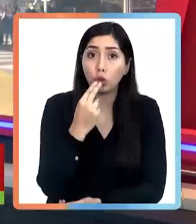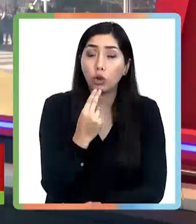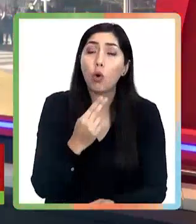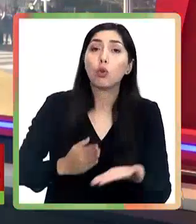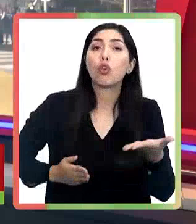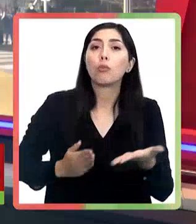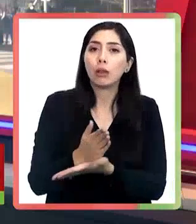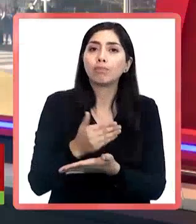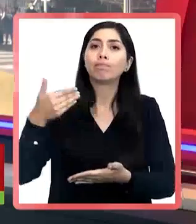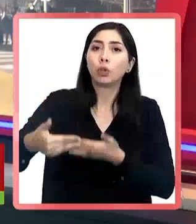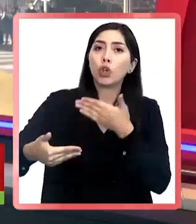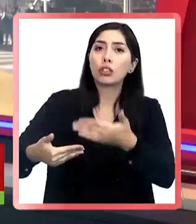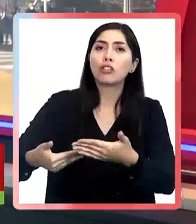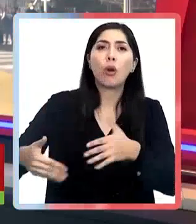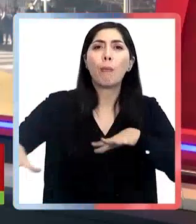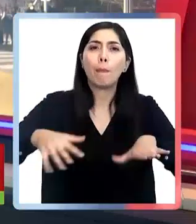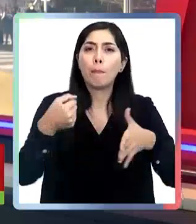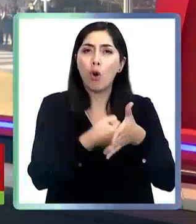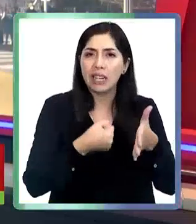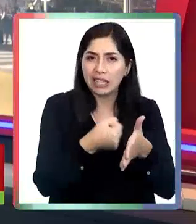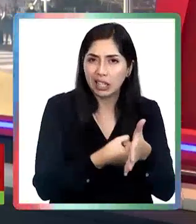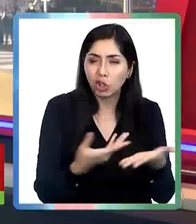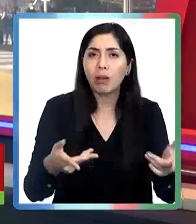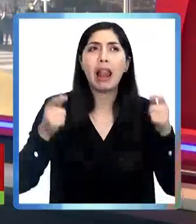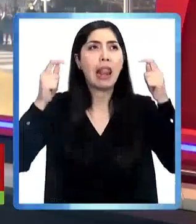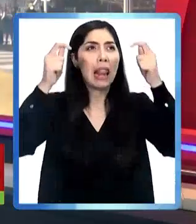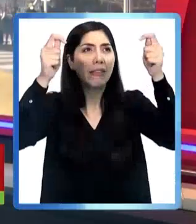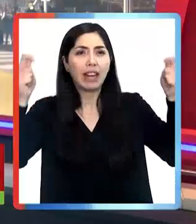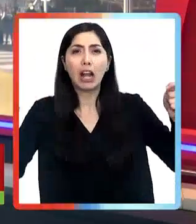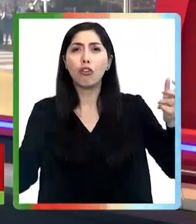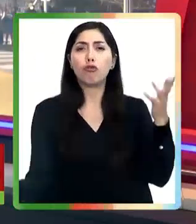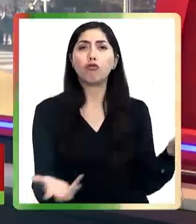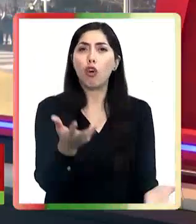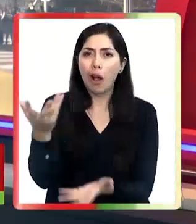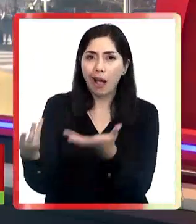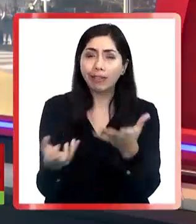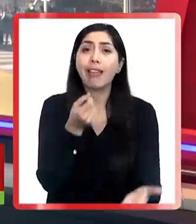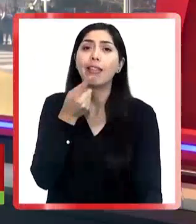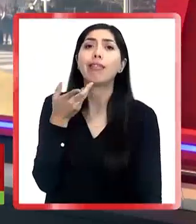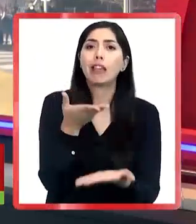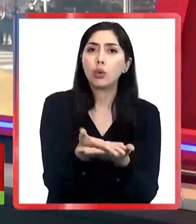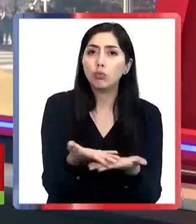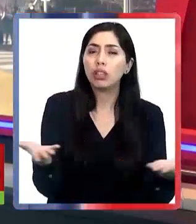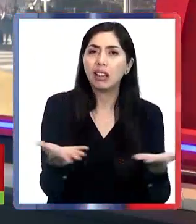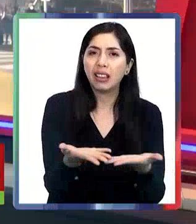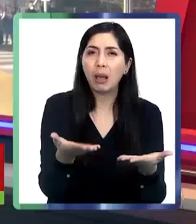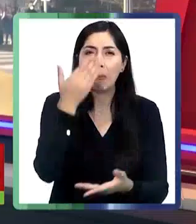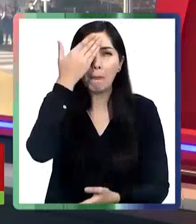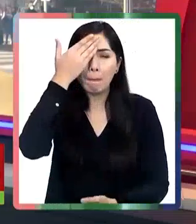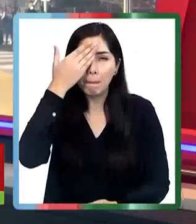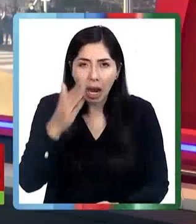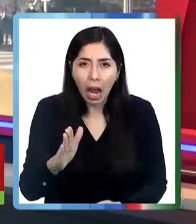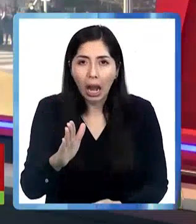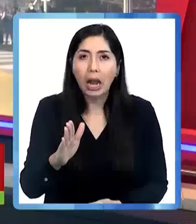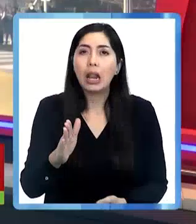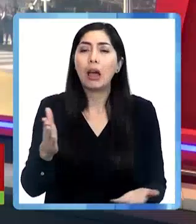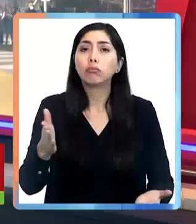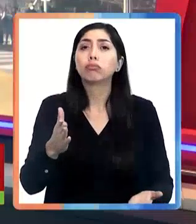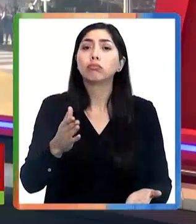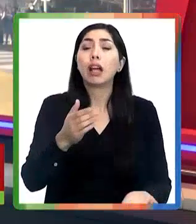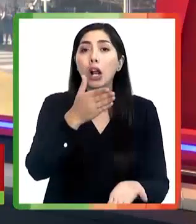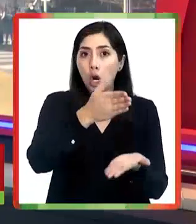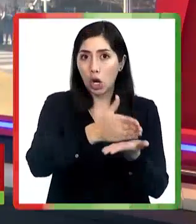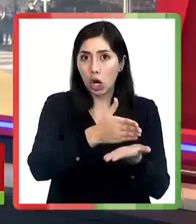iniciaron un proceso de movilización. Con letreros y fogatas denuncian el mal estado de la infraestructura del